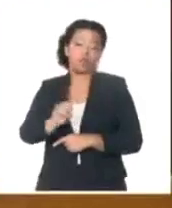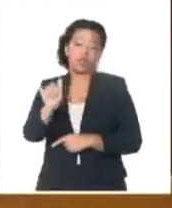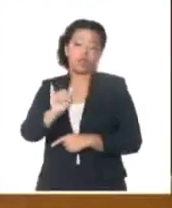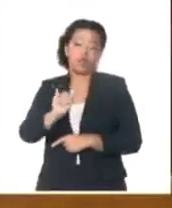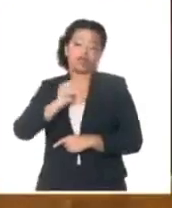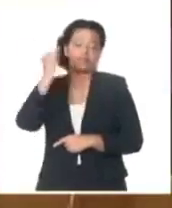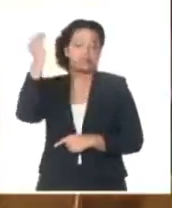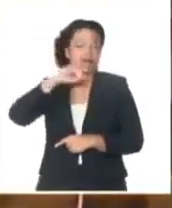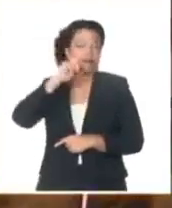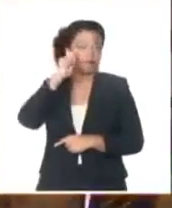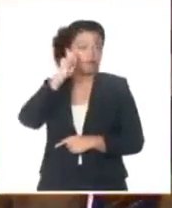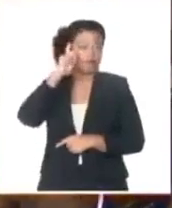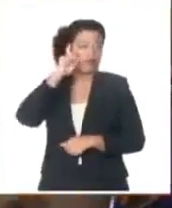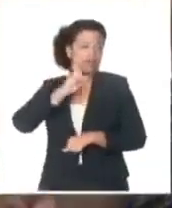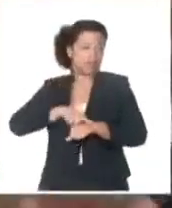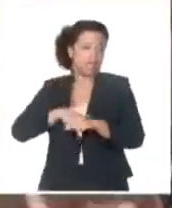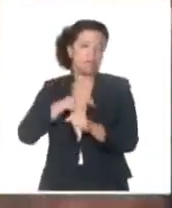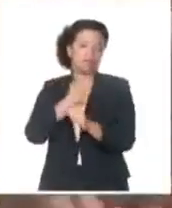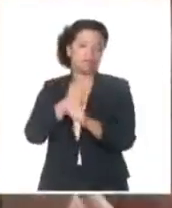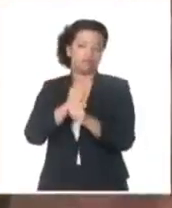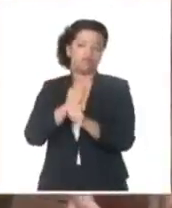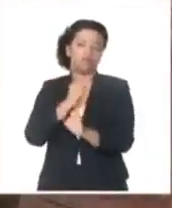vasta experiencia y capacidad de gestión.